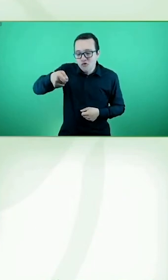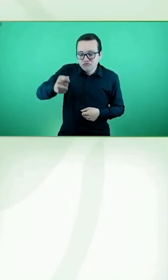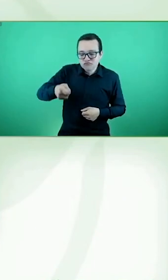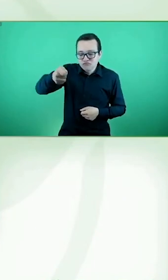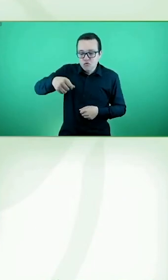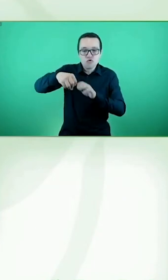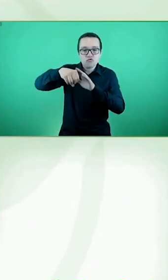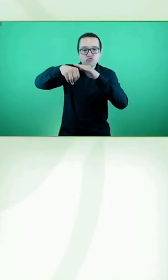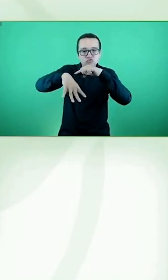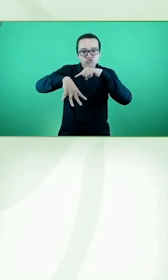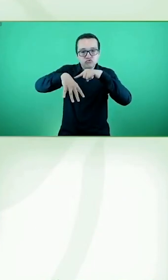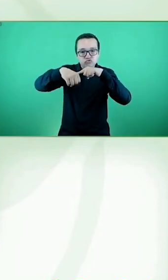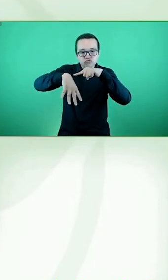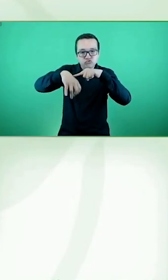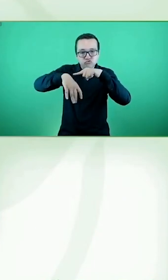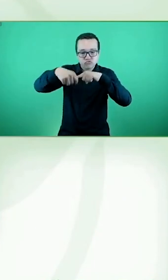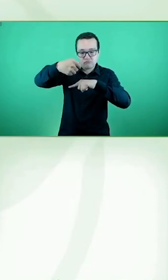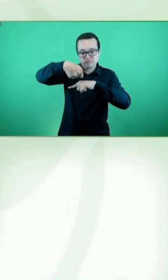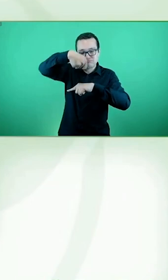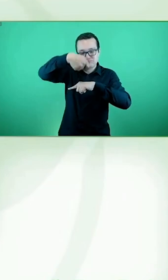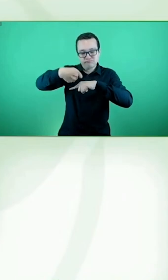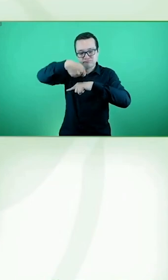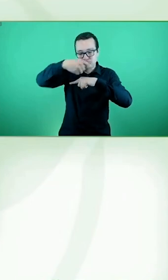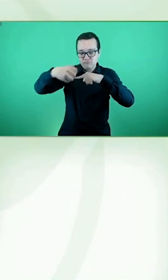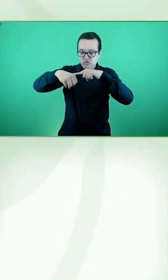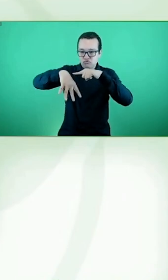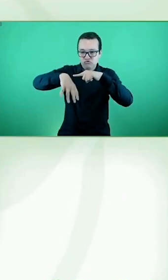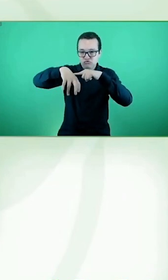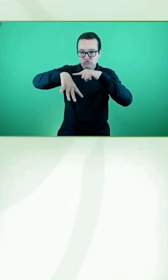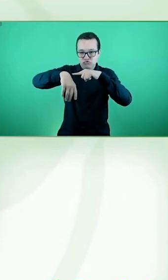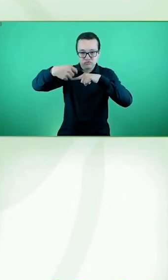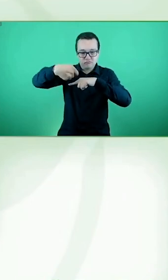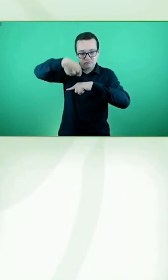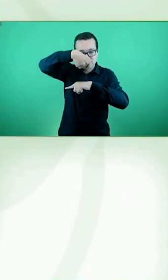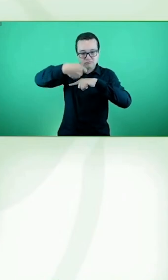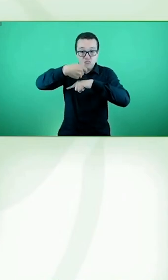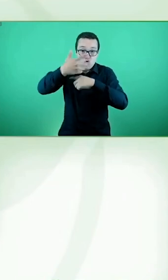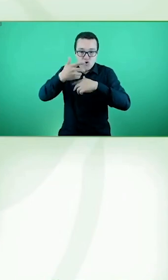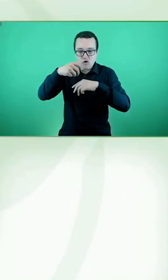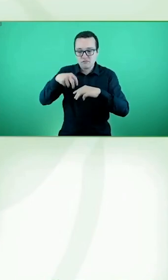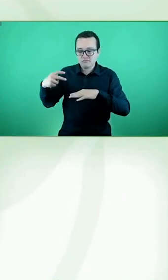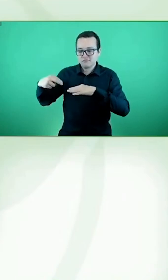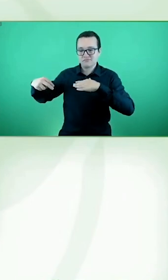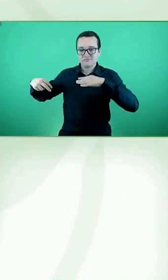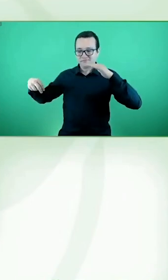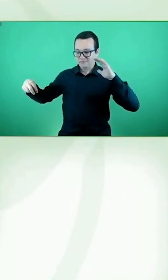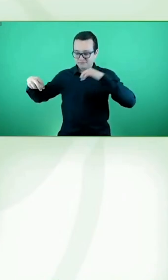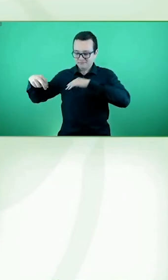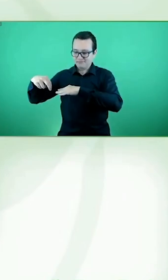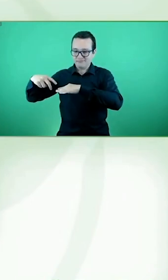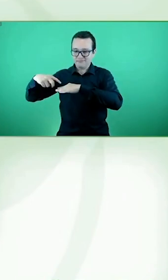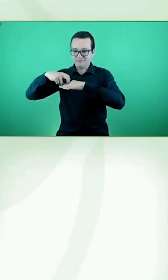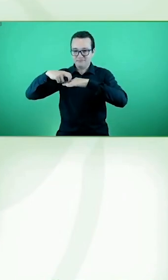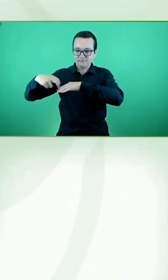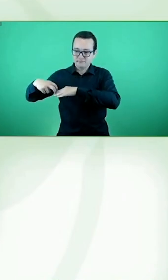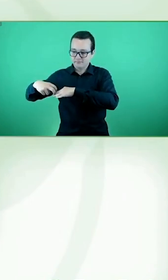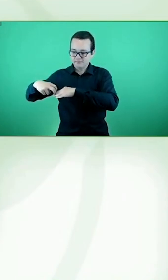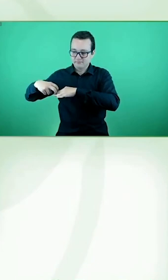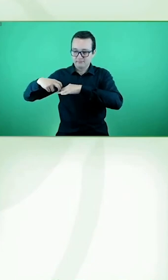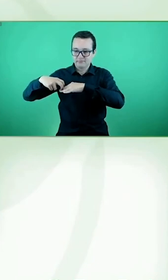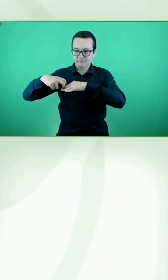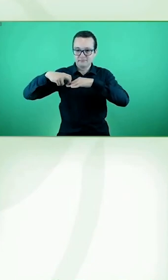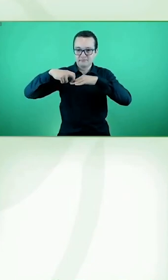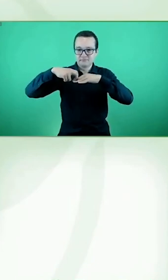cortamos el agua. Las escaleras mecánicas, bueno, pues si se fijan ustedes en la mayor parte de los edificios, cuando hay escaleras normales o escaleras